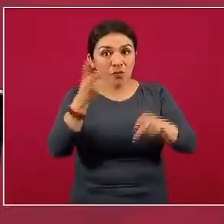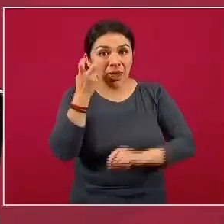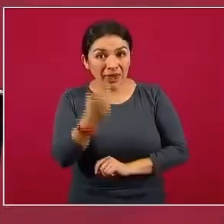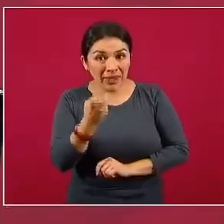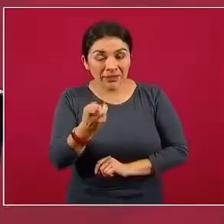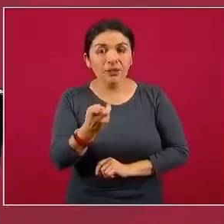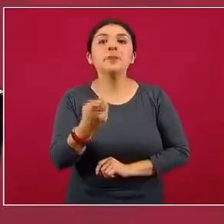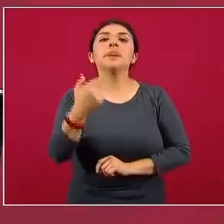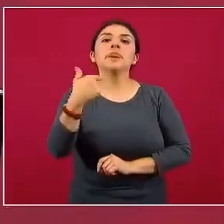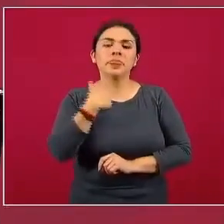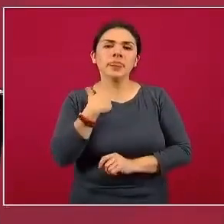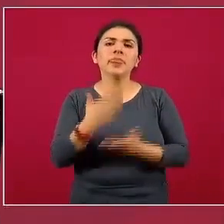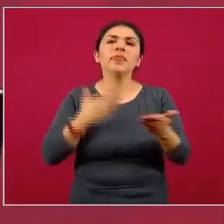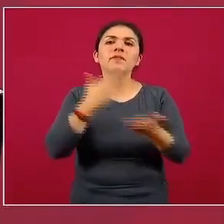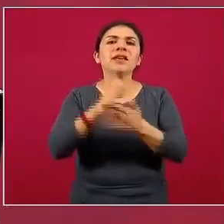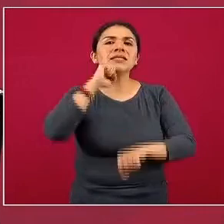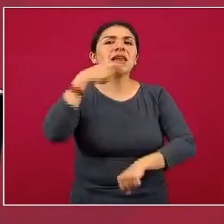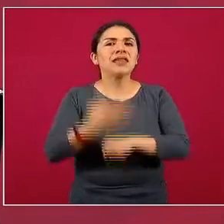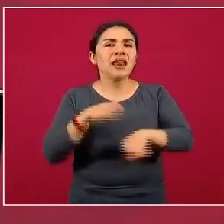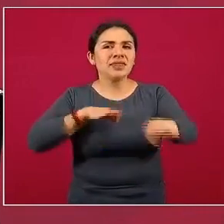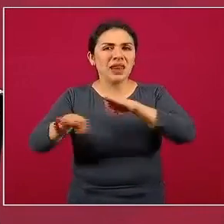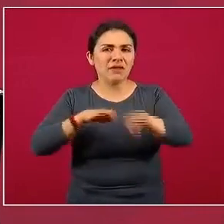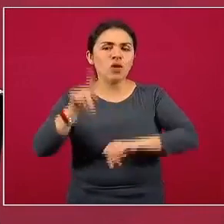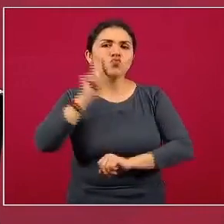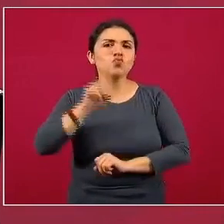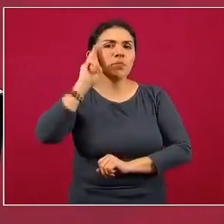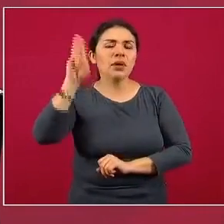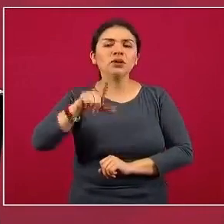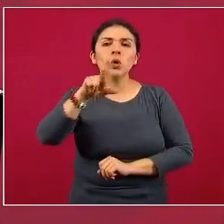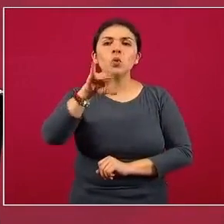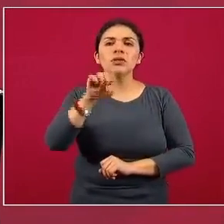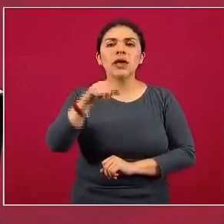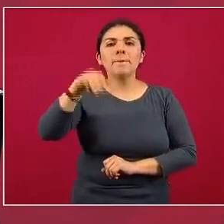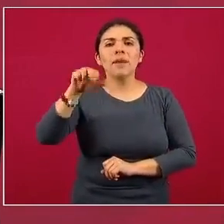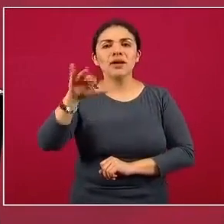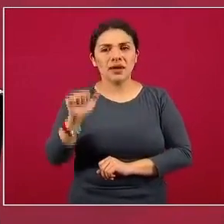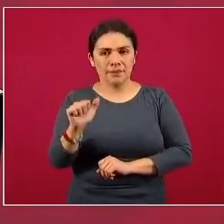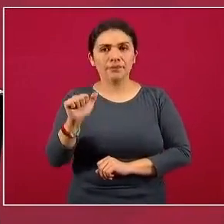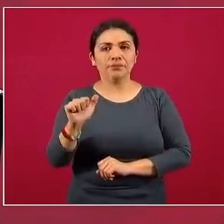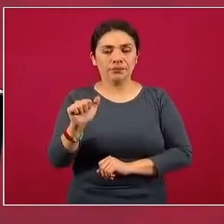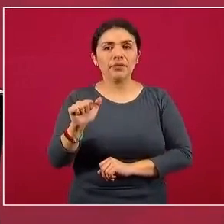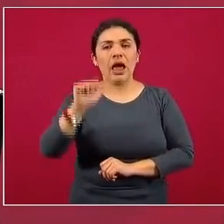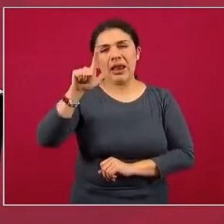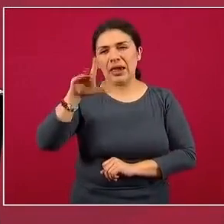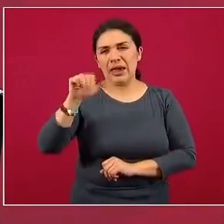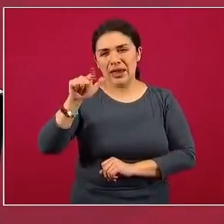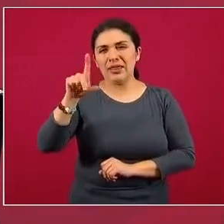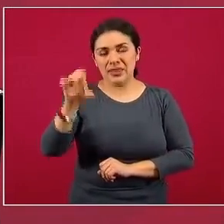fuimos la secretaria del Trabajo, la maestra Luisa María Alcalde Luján.